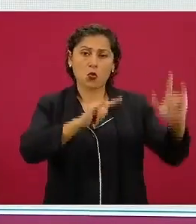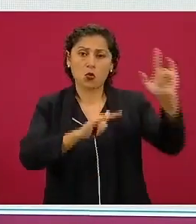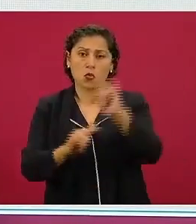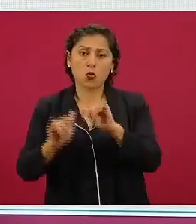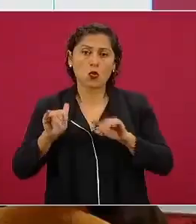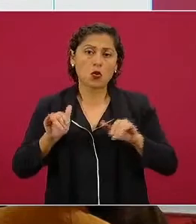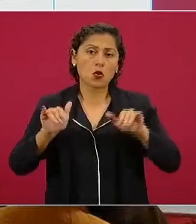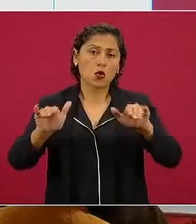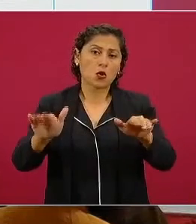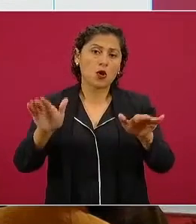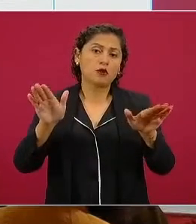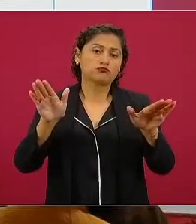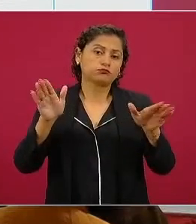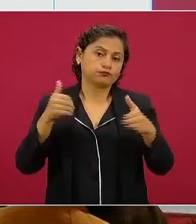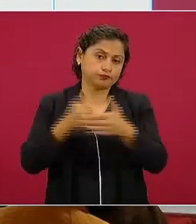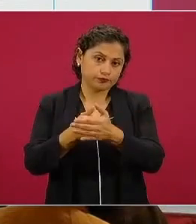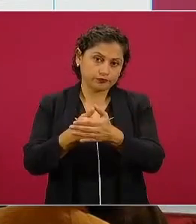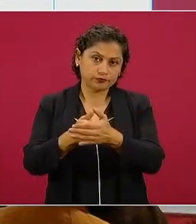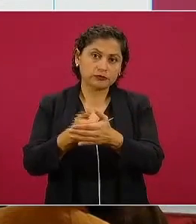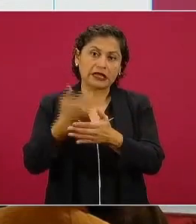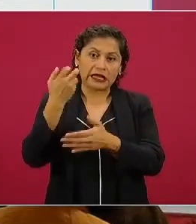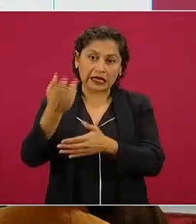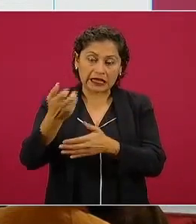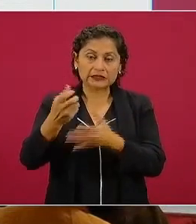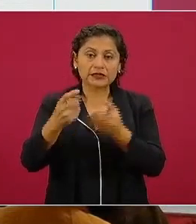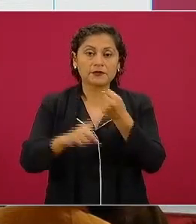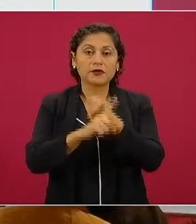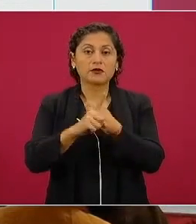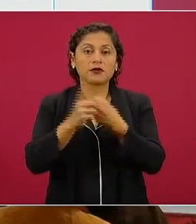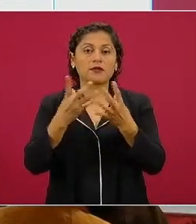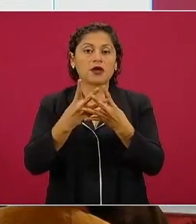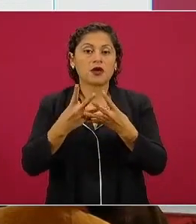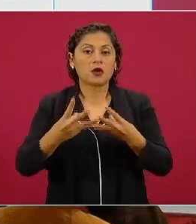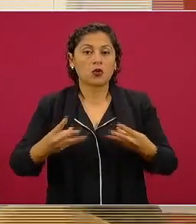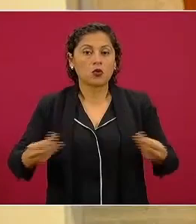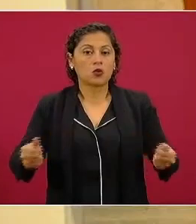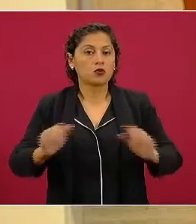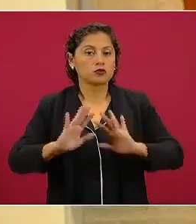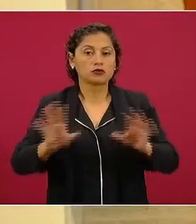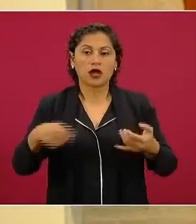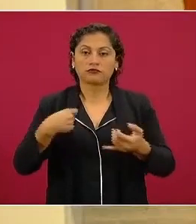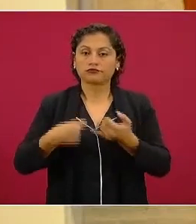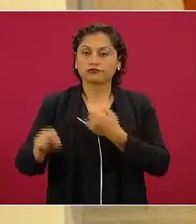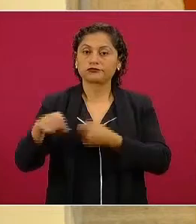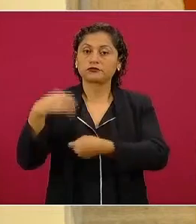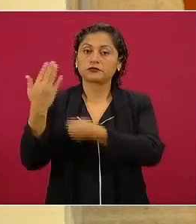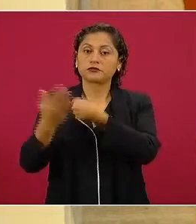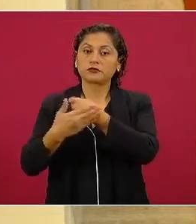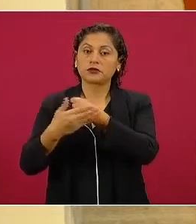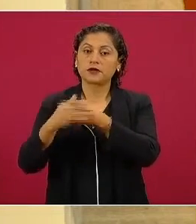el 21 de marzo del 2022 inauguramos Santa Lucía